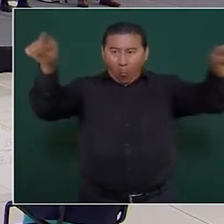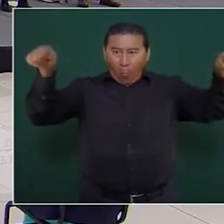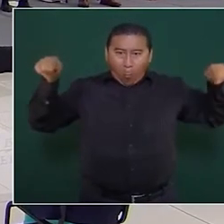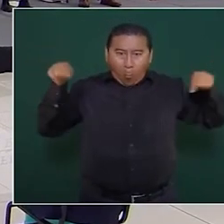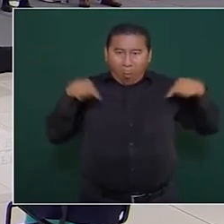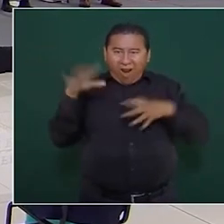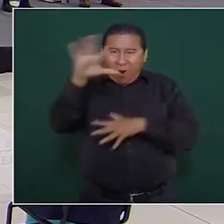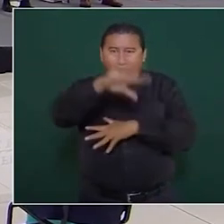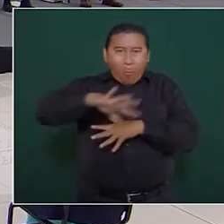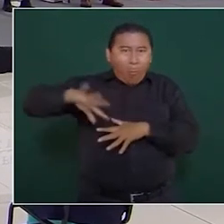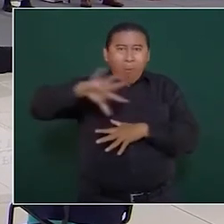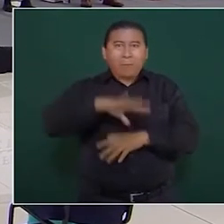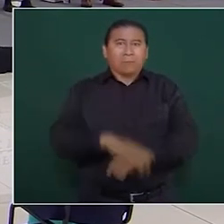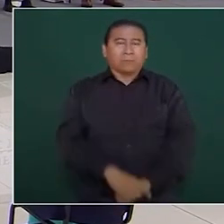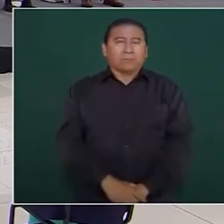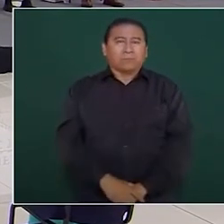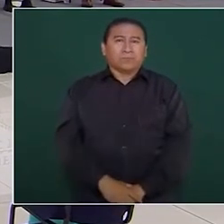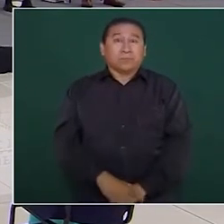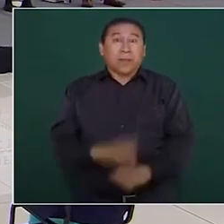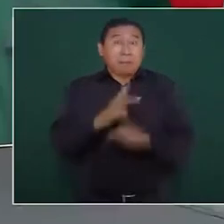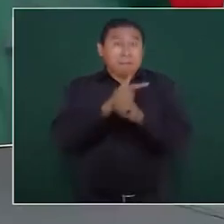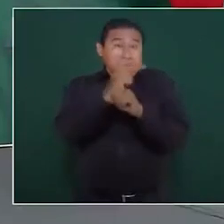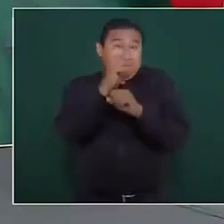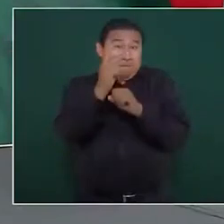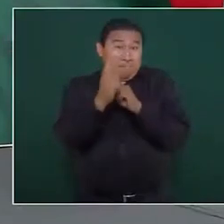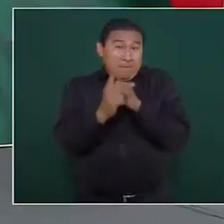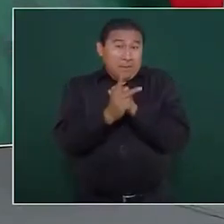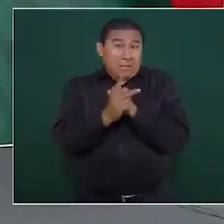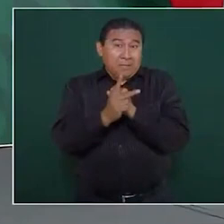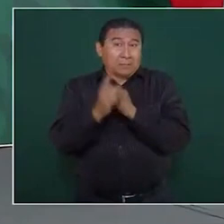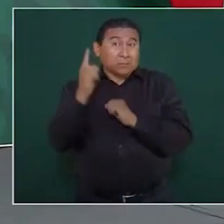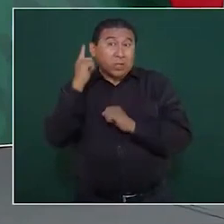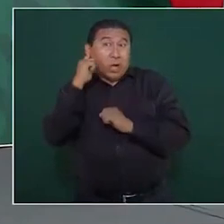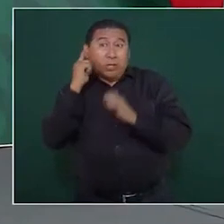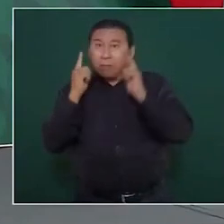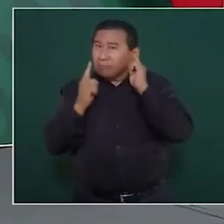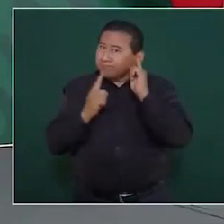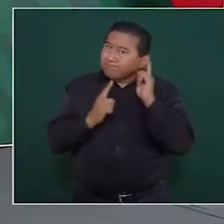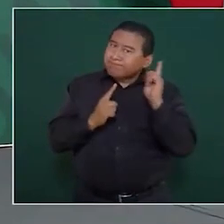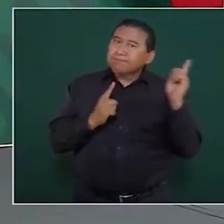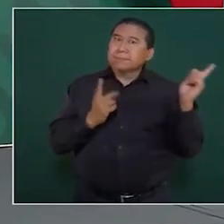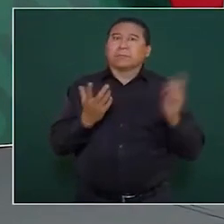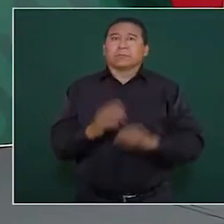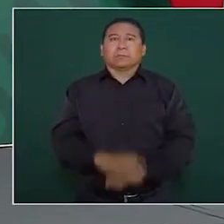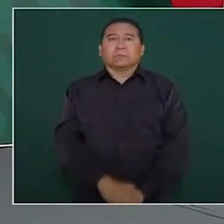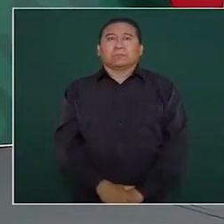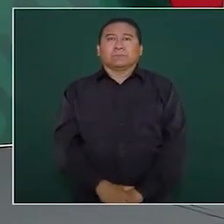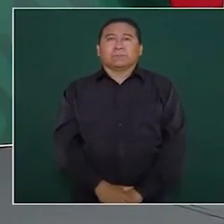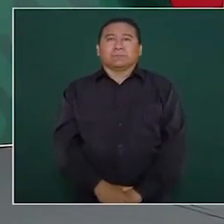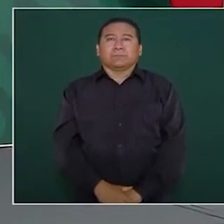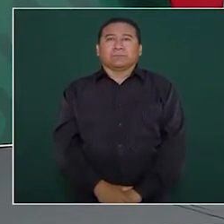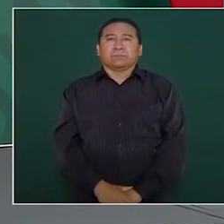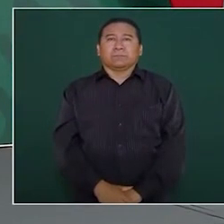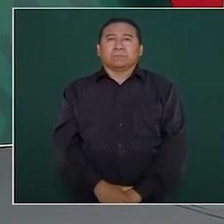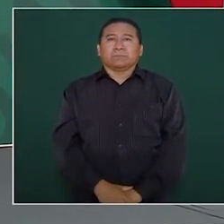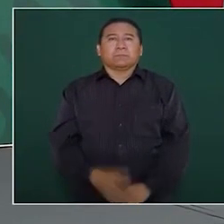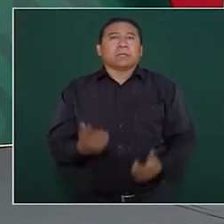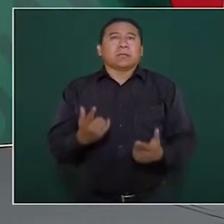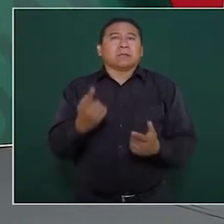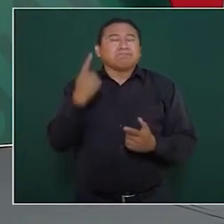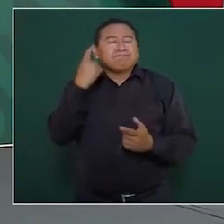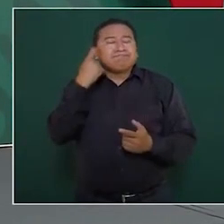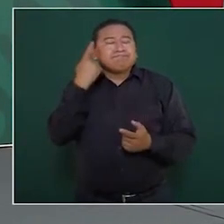y que en el país nada más que les entra por un oído y les sale por el otro no lo